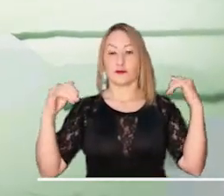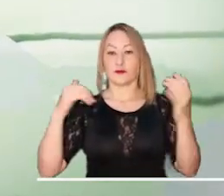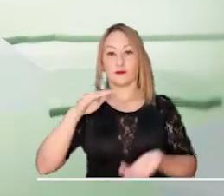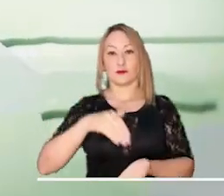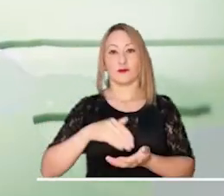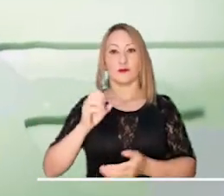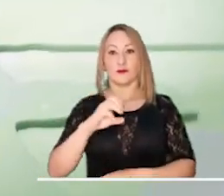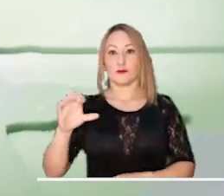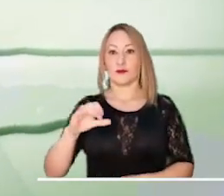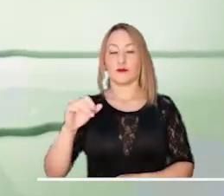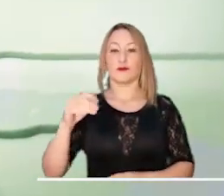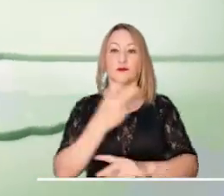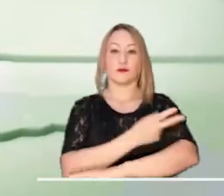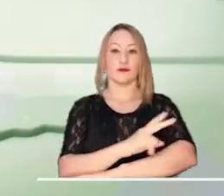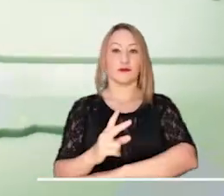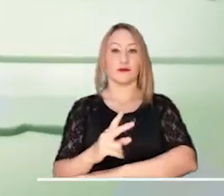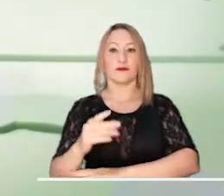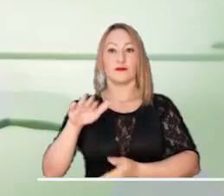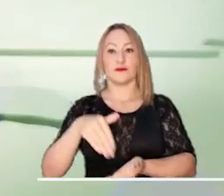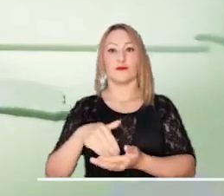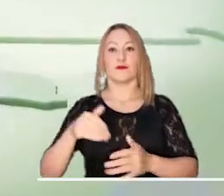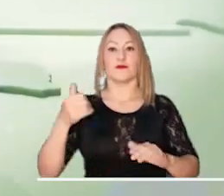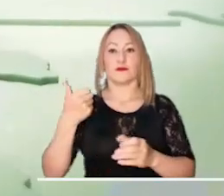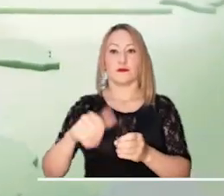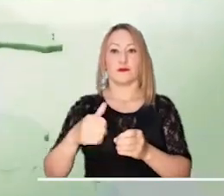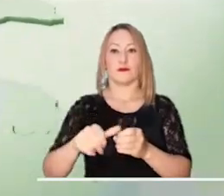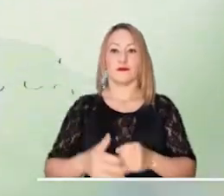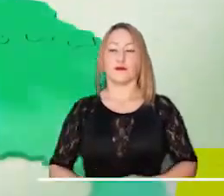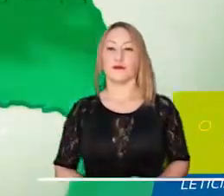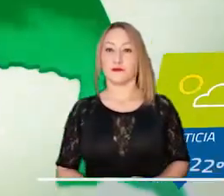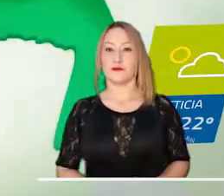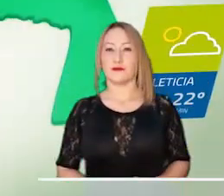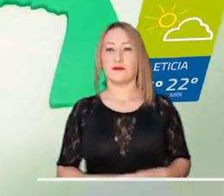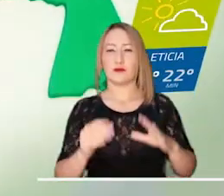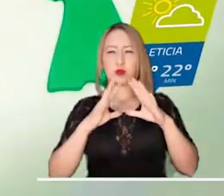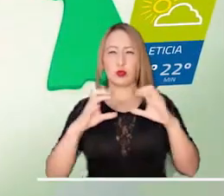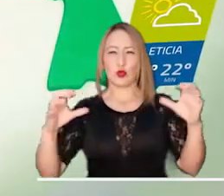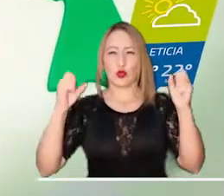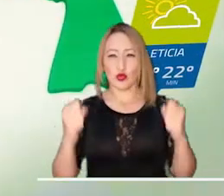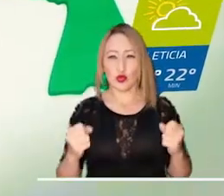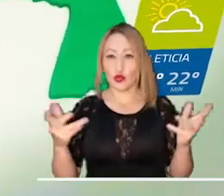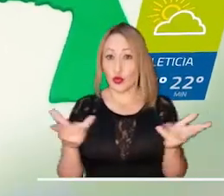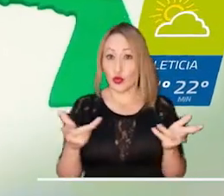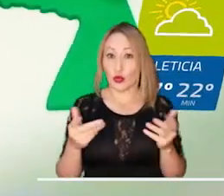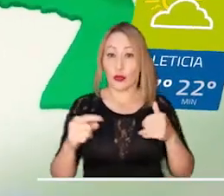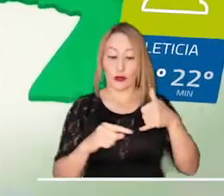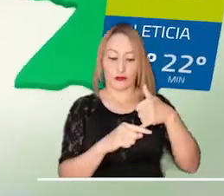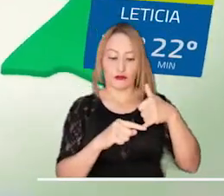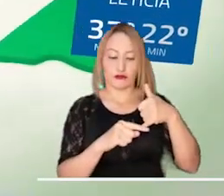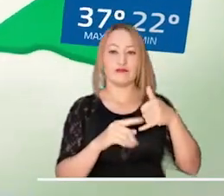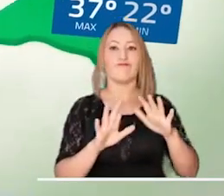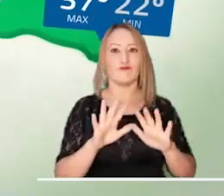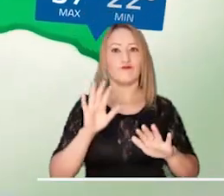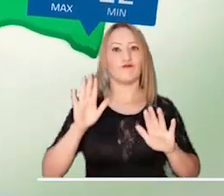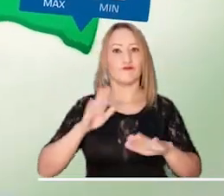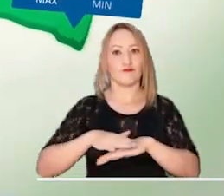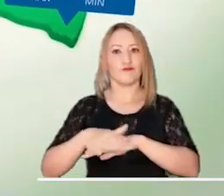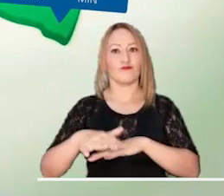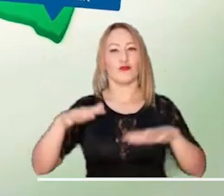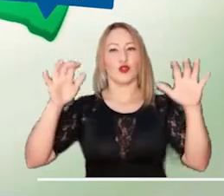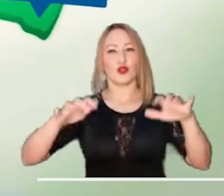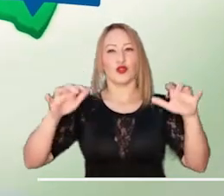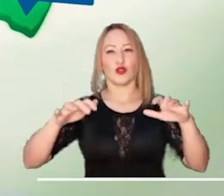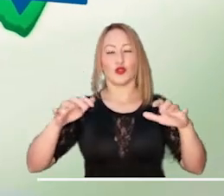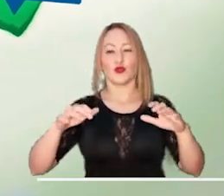lloviznas se anticipan en el sur occidente y norte de Casanare, centro y occidente de Bichada y centro de Arauca. La densa nubosidad